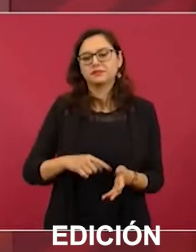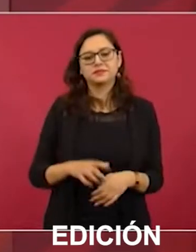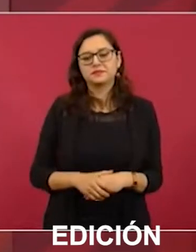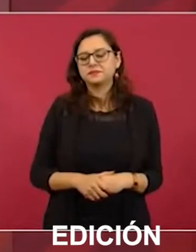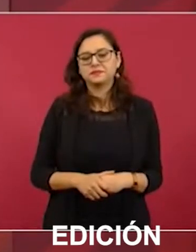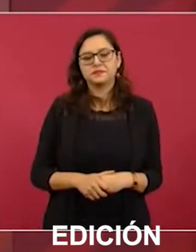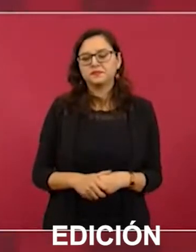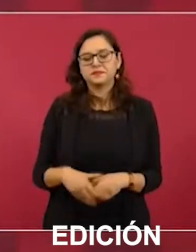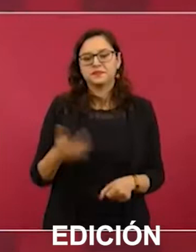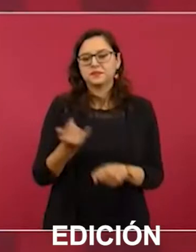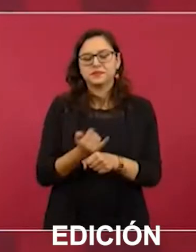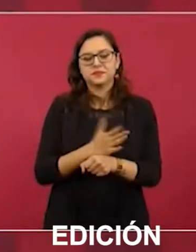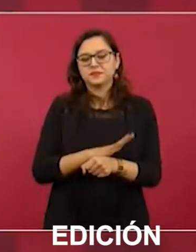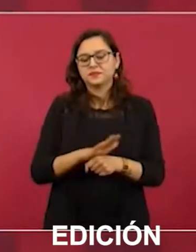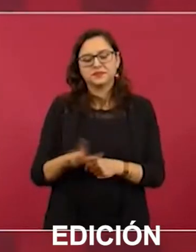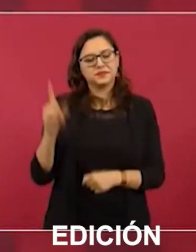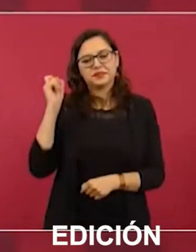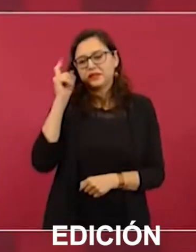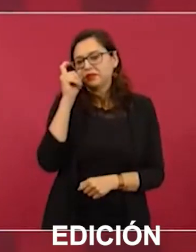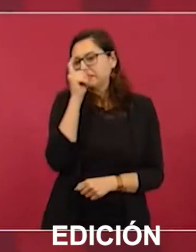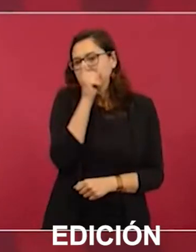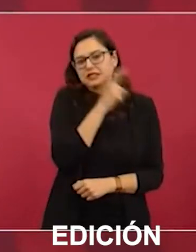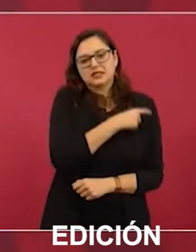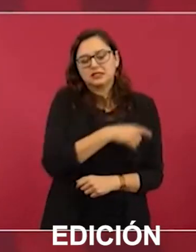muy difícil.